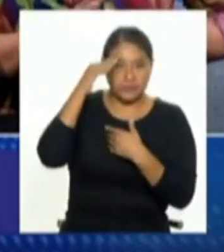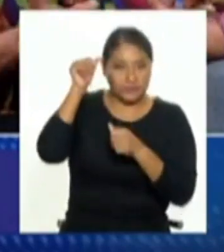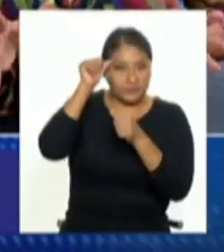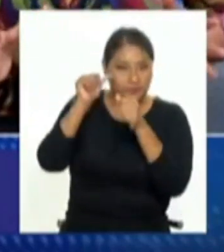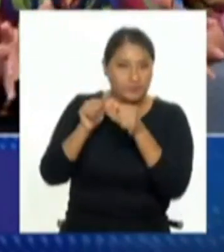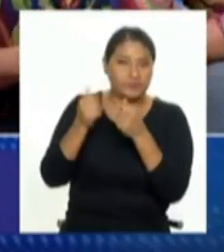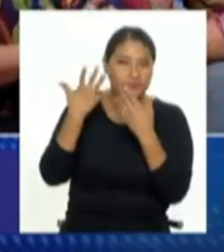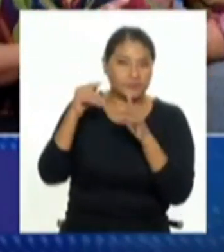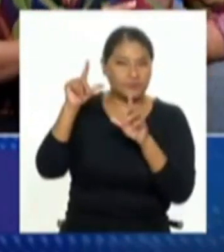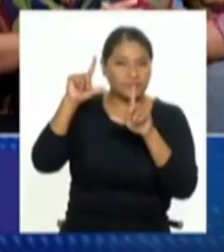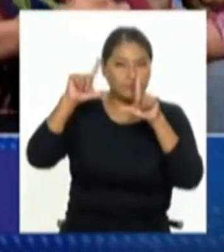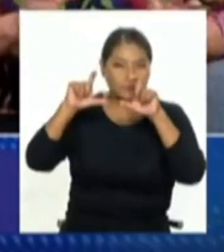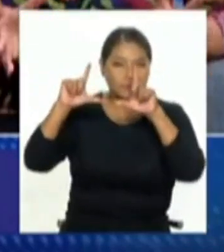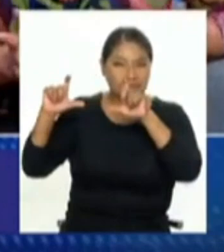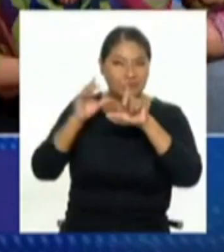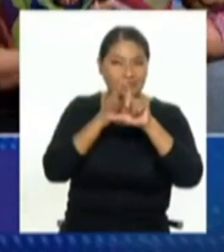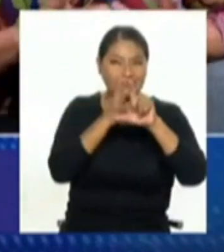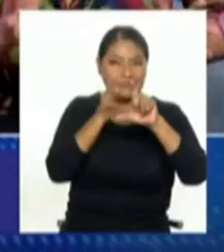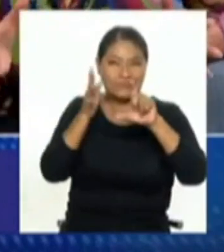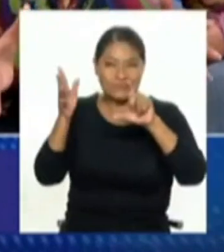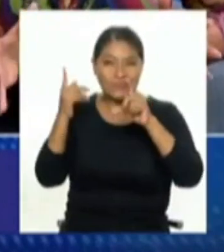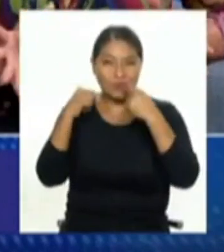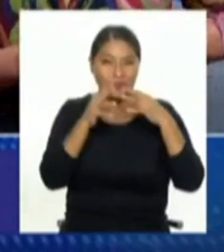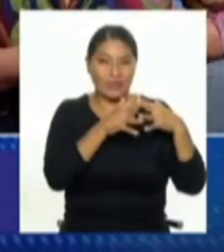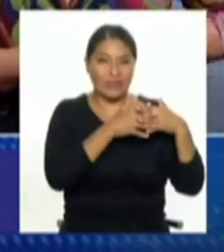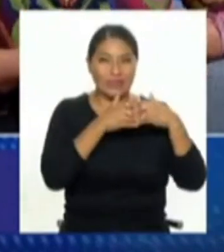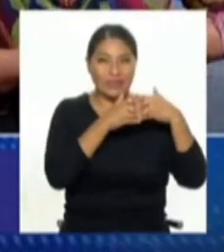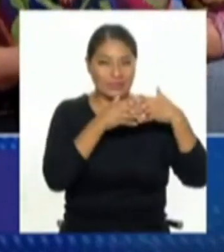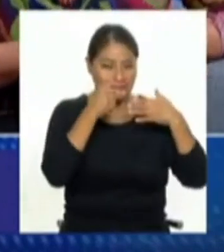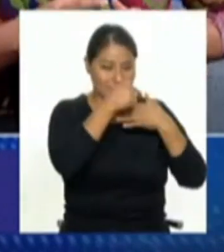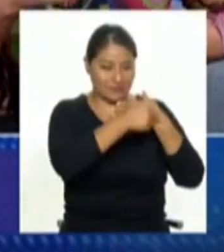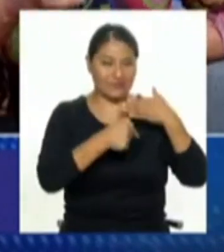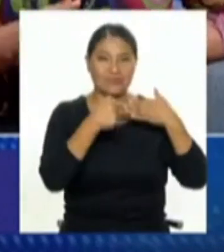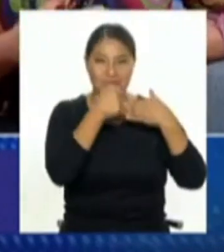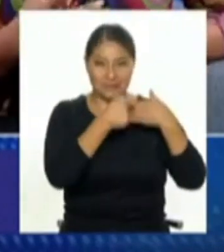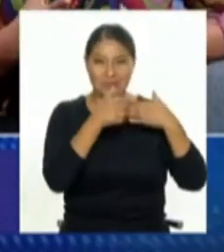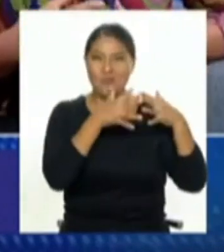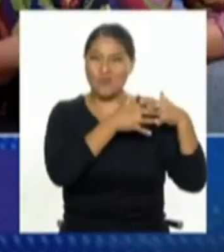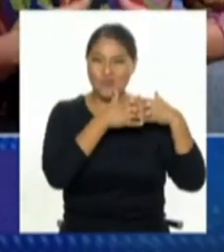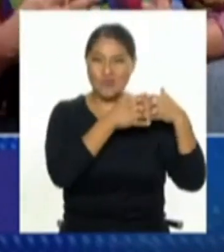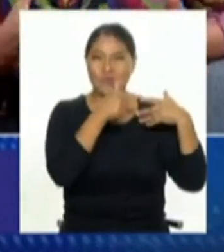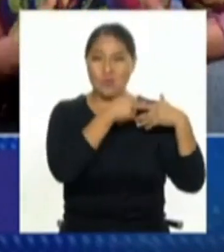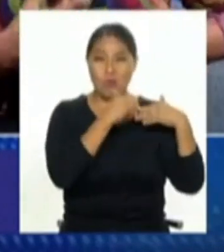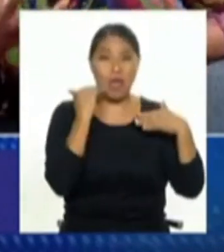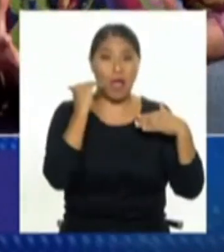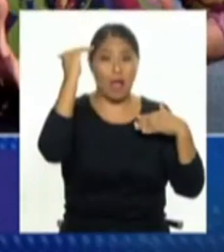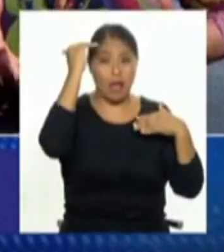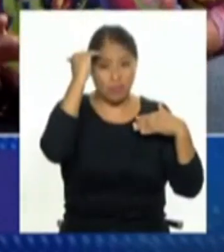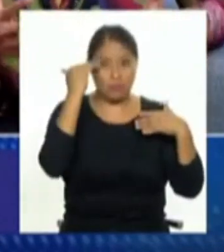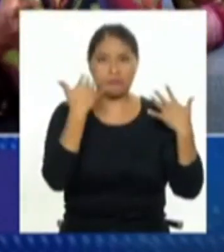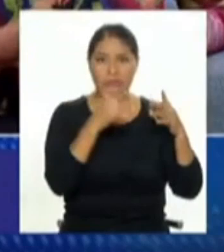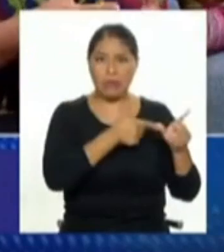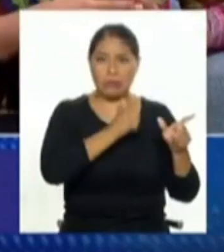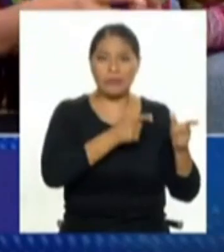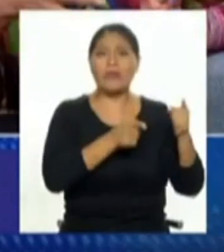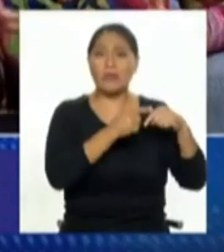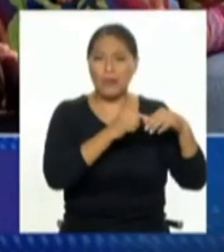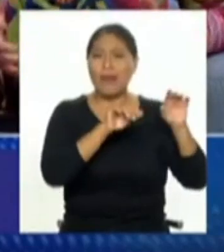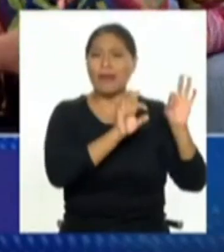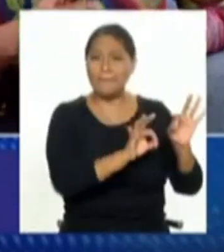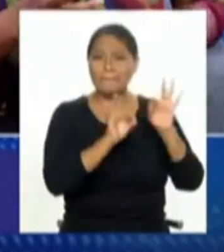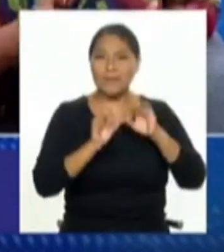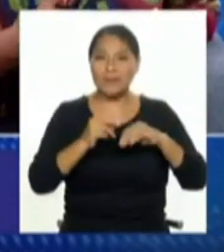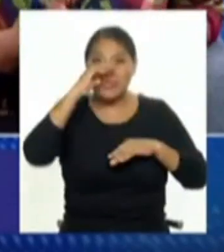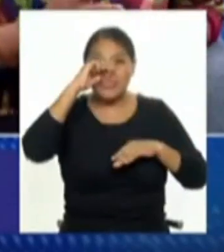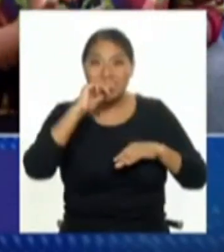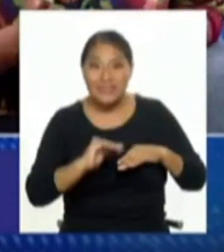de situaciones terribles en una sociedad tan desarrollada como los Estados Unidos en donde ya no son personas adultas sino niños adolescentes los que entran a